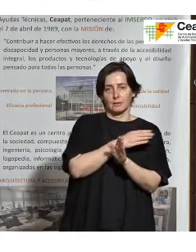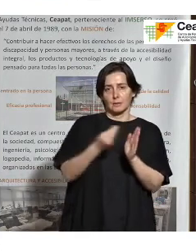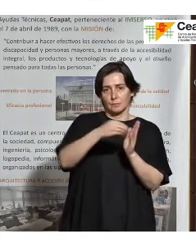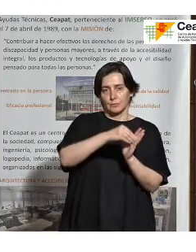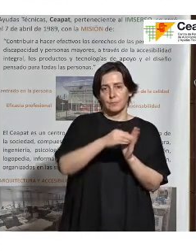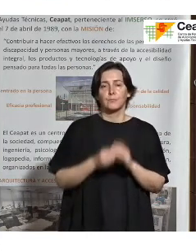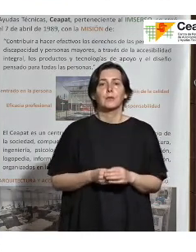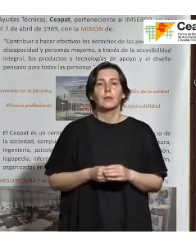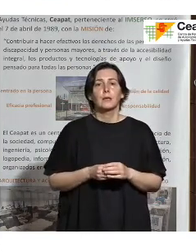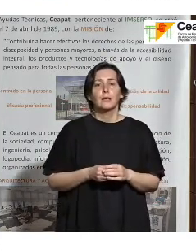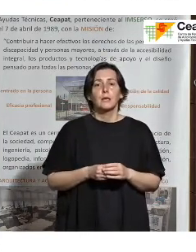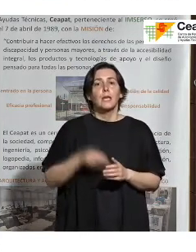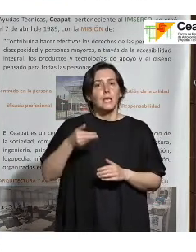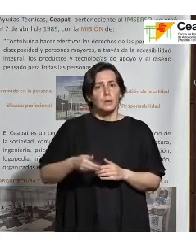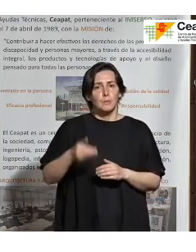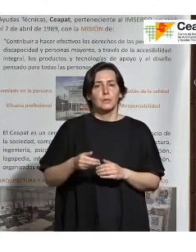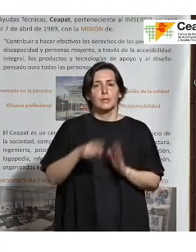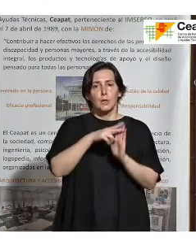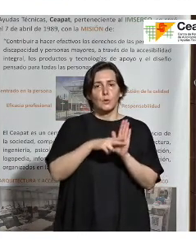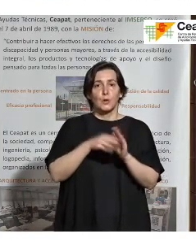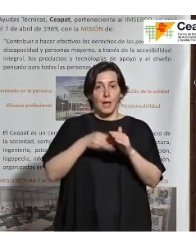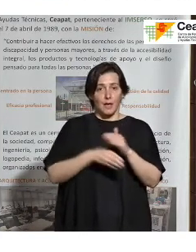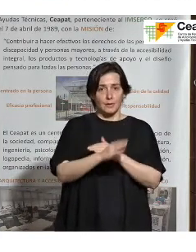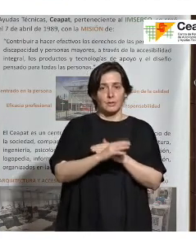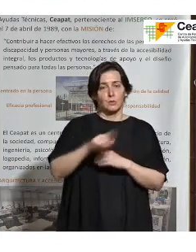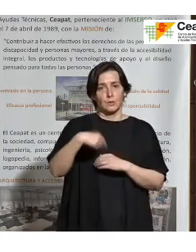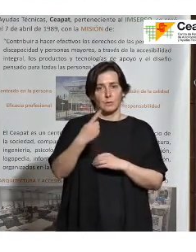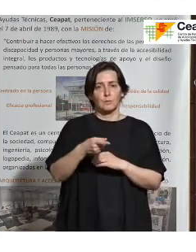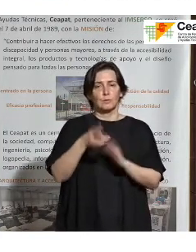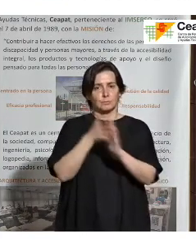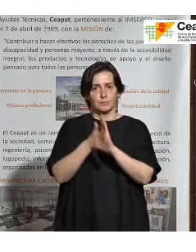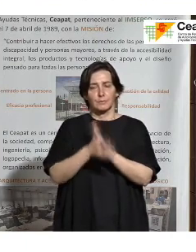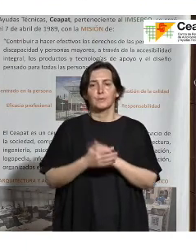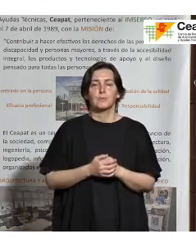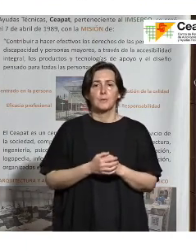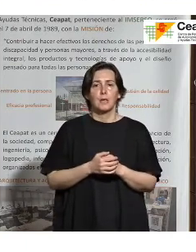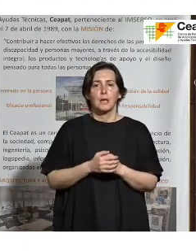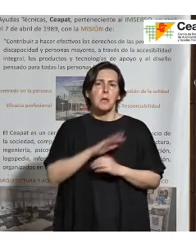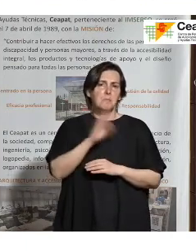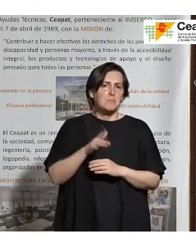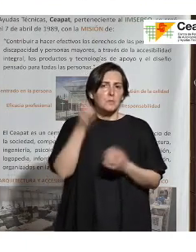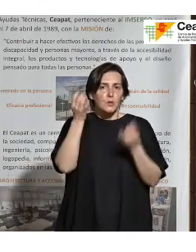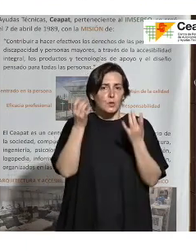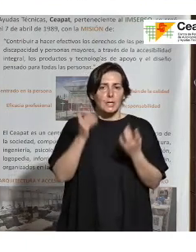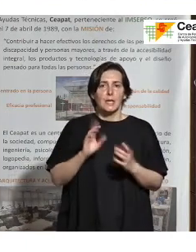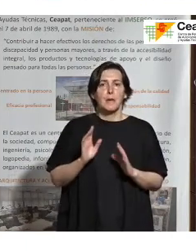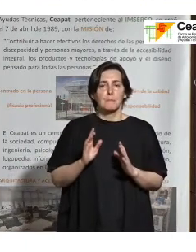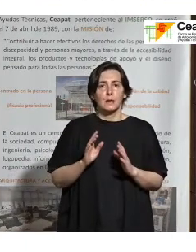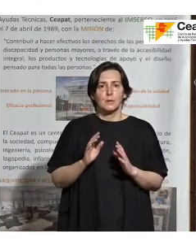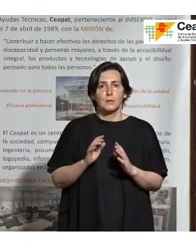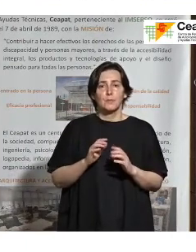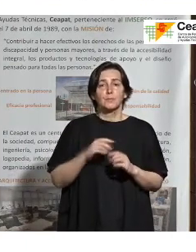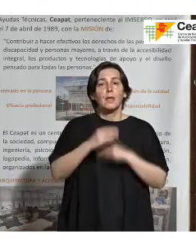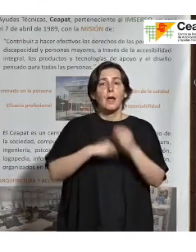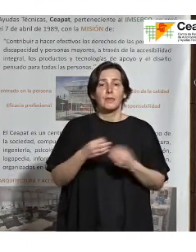para mí, muy importante, las condiciones de acceso, que luego comentaré. Han supuesto, parece una tontería, porque simplemente lo que se ha hecho es eliminar